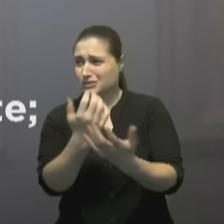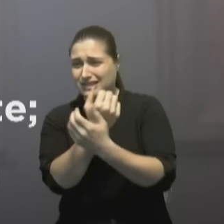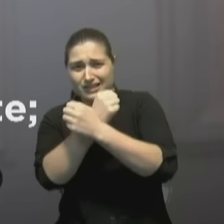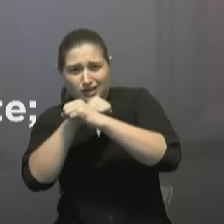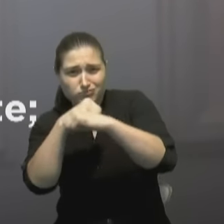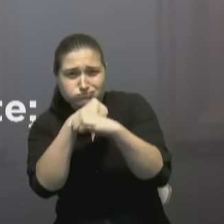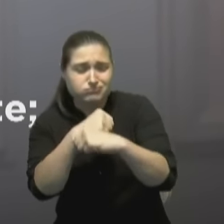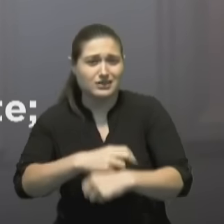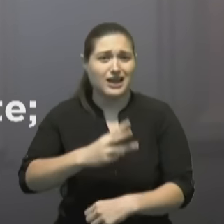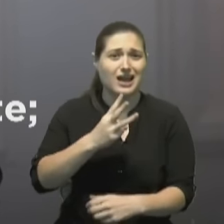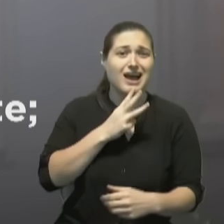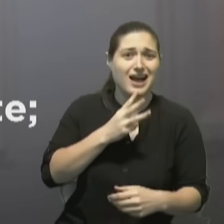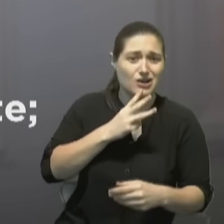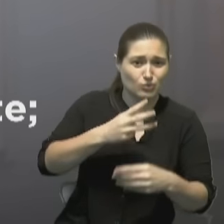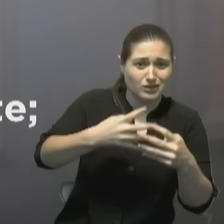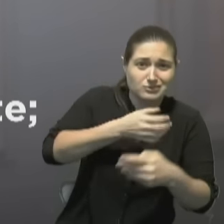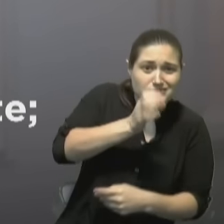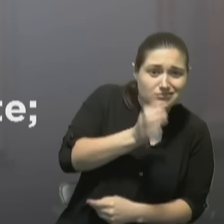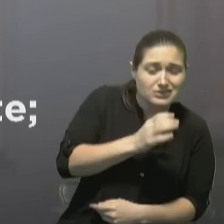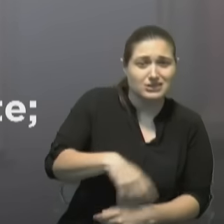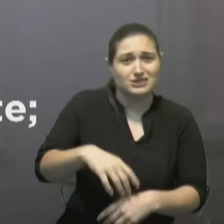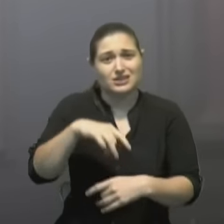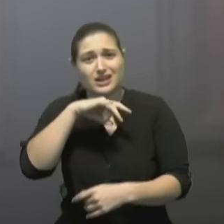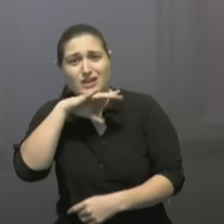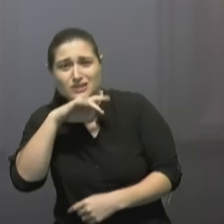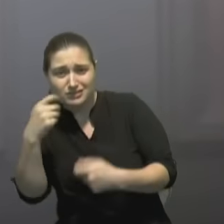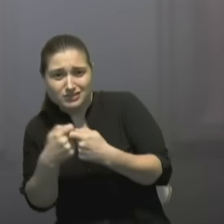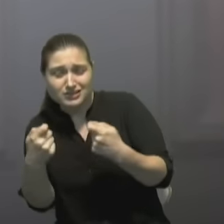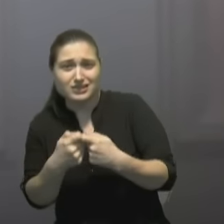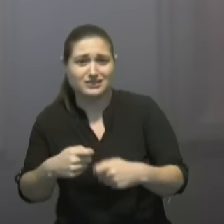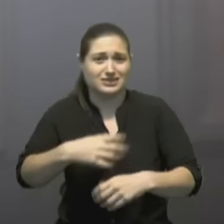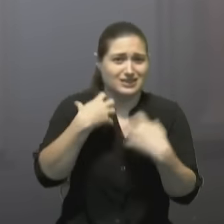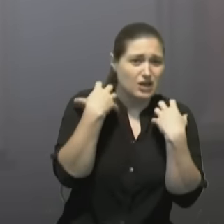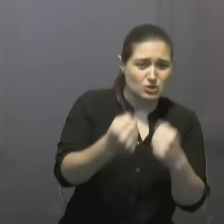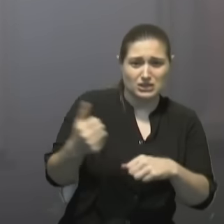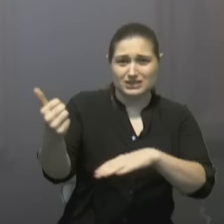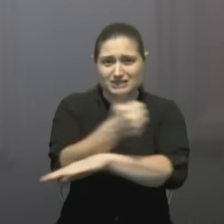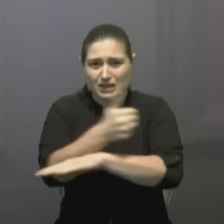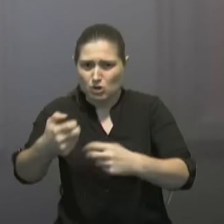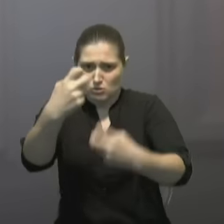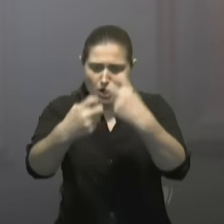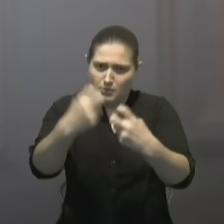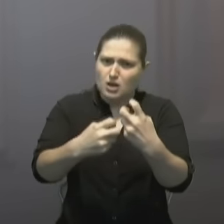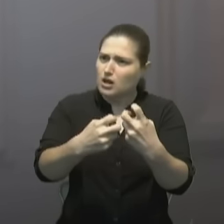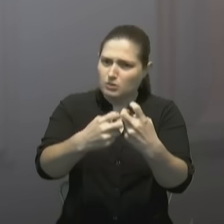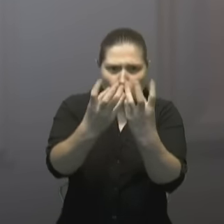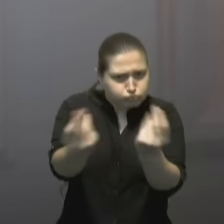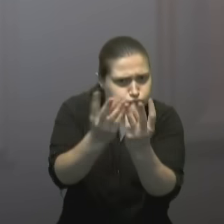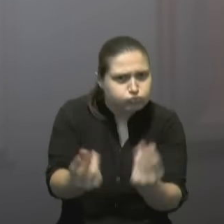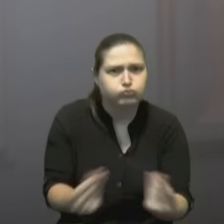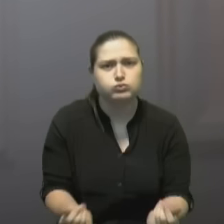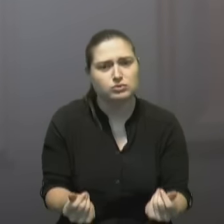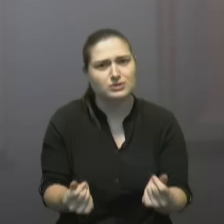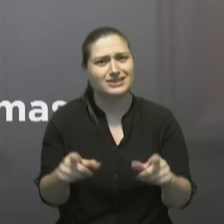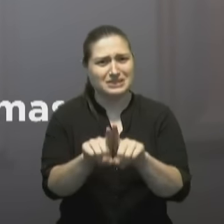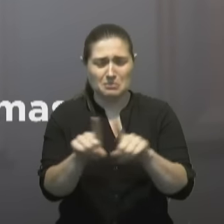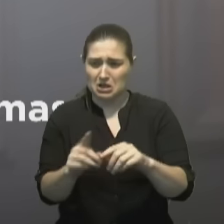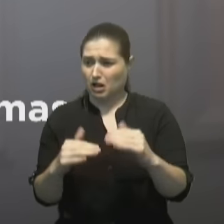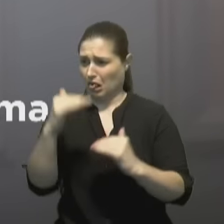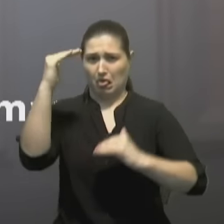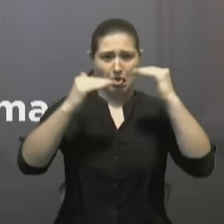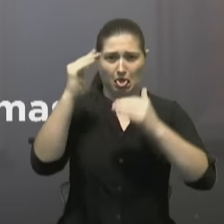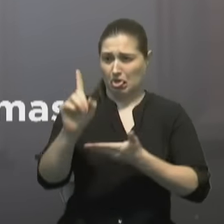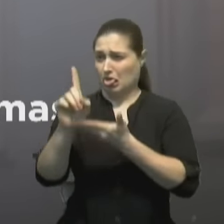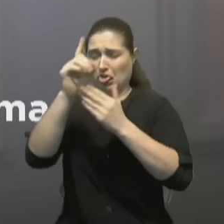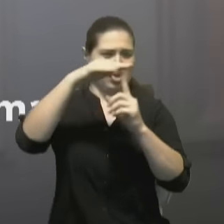potable, de electricidad, salud y transporte, y para eliminar distorsiones y privilegios. No